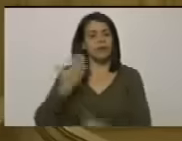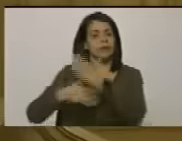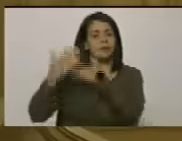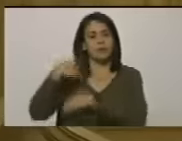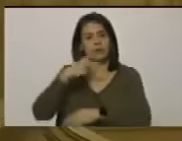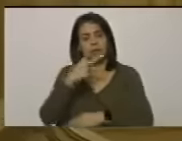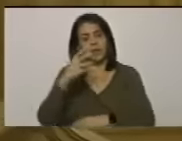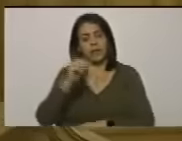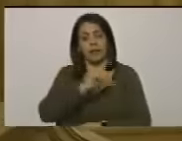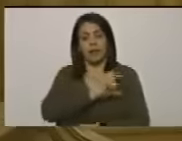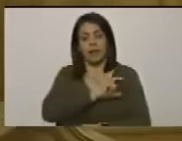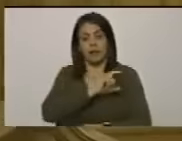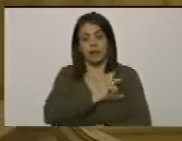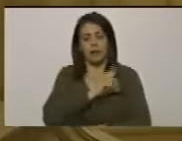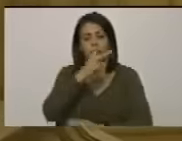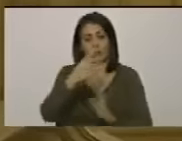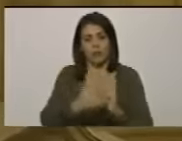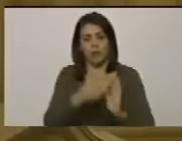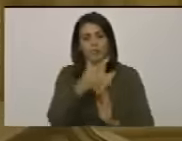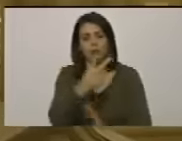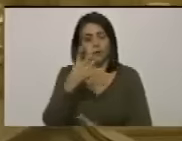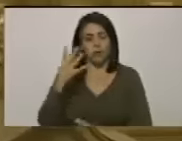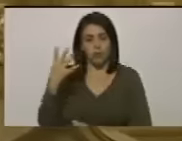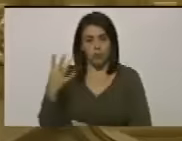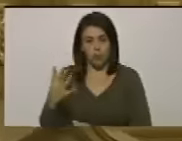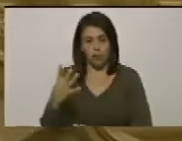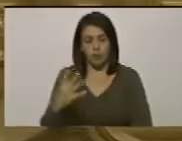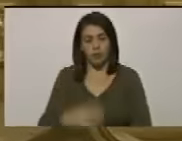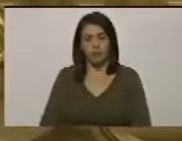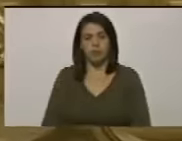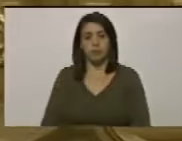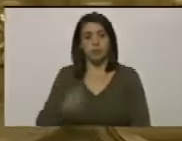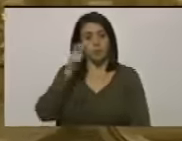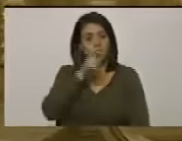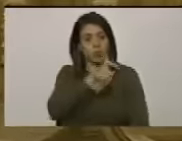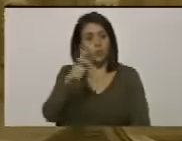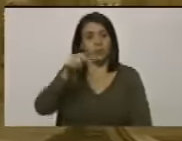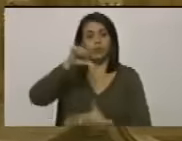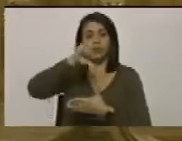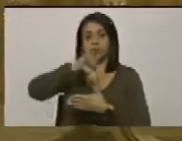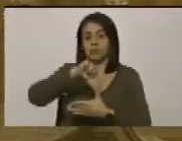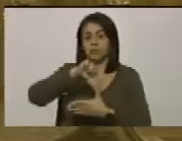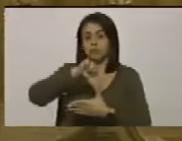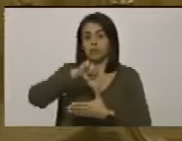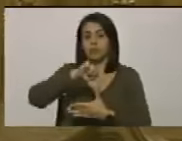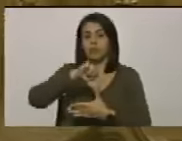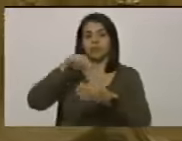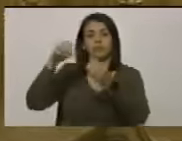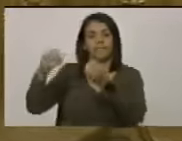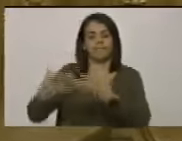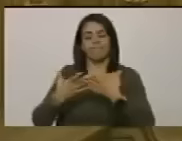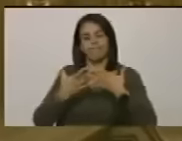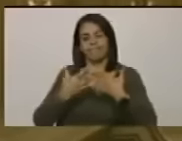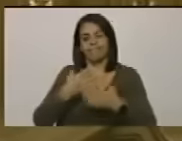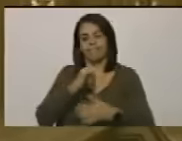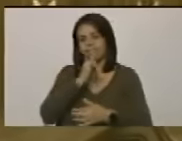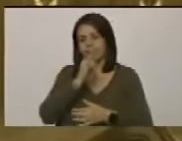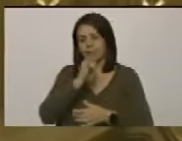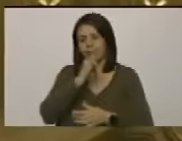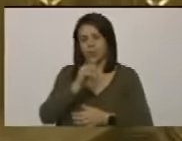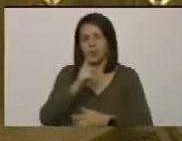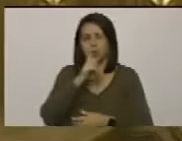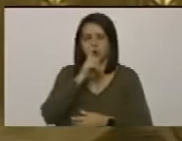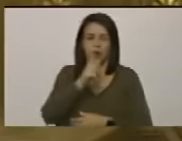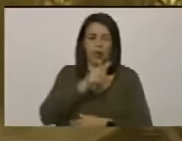pasado 20 de enero del 2024 los pueblos del sur recibimos la lamentable noticia